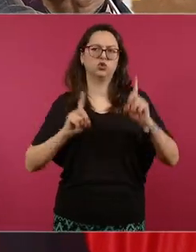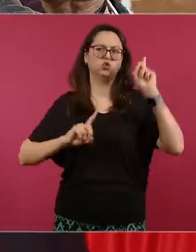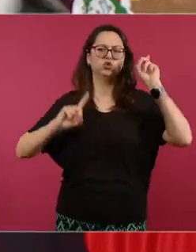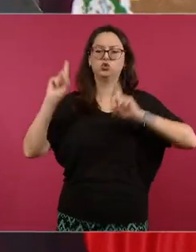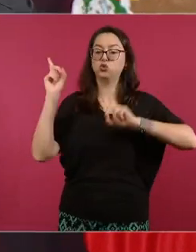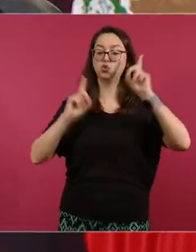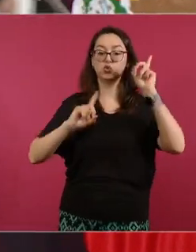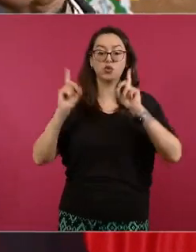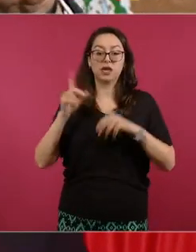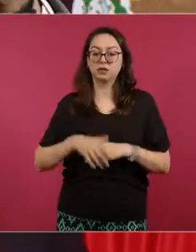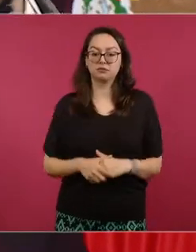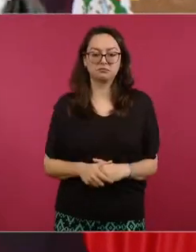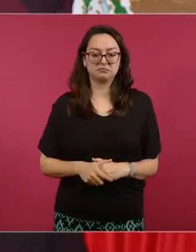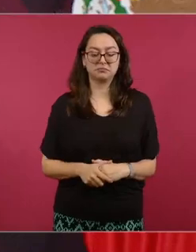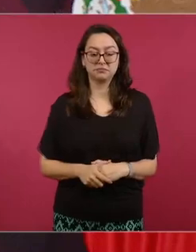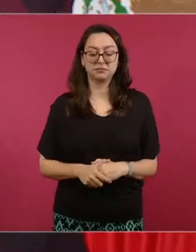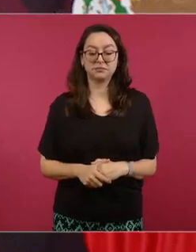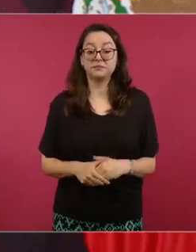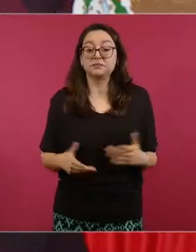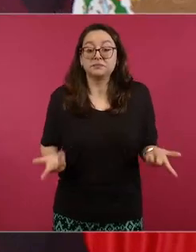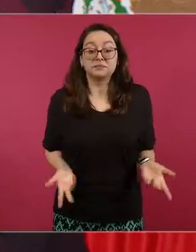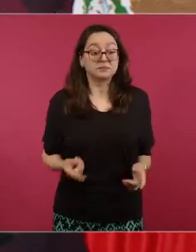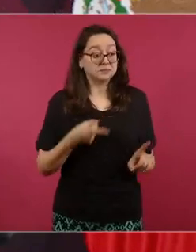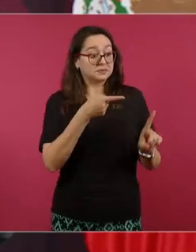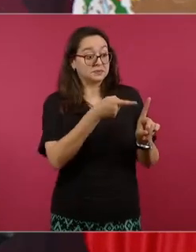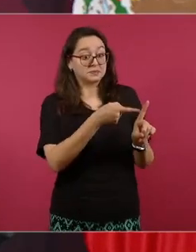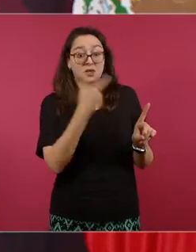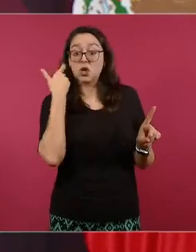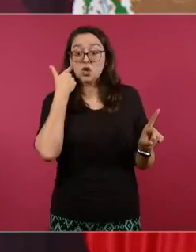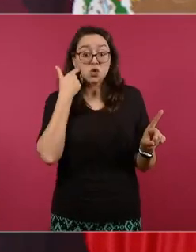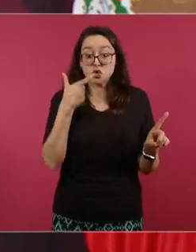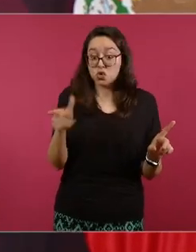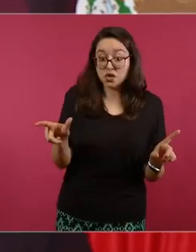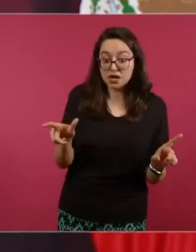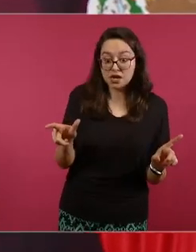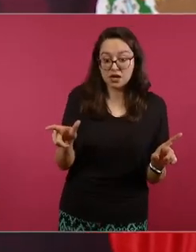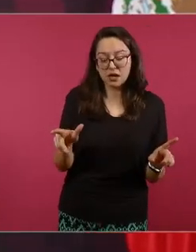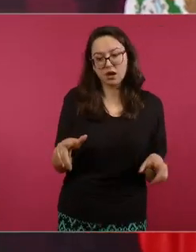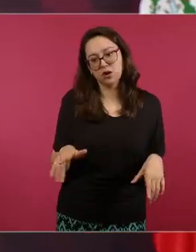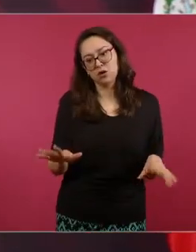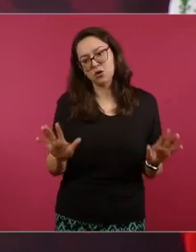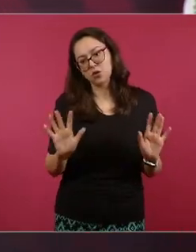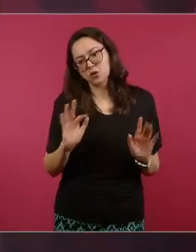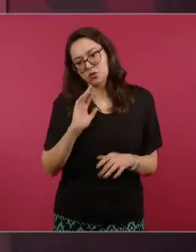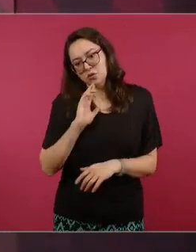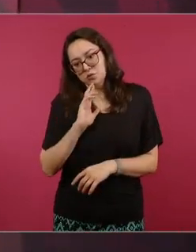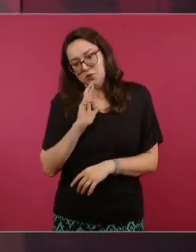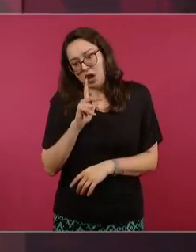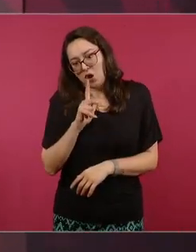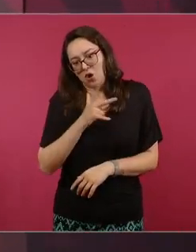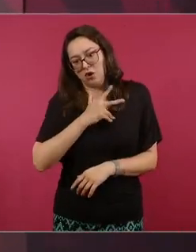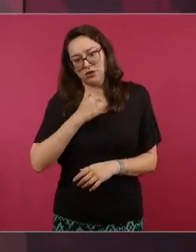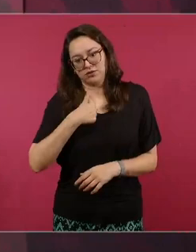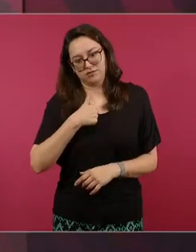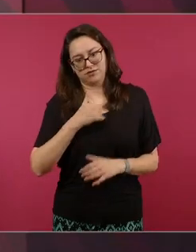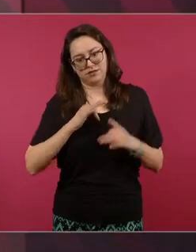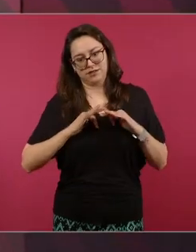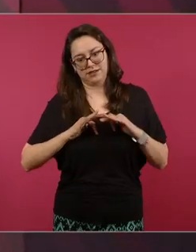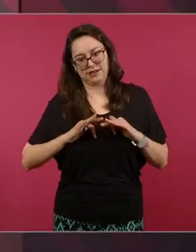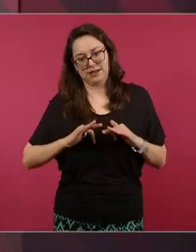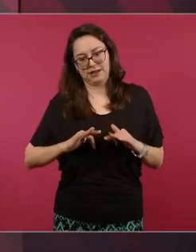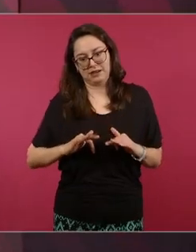bueno no se acepta no hay acuerdo o